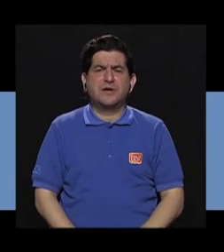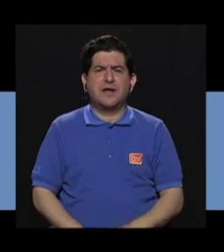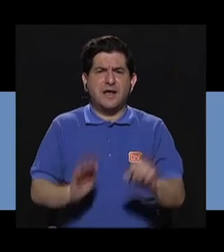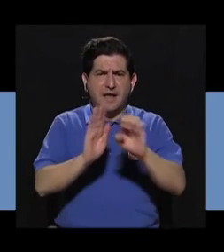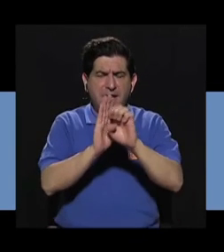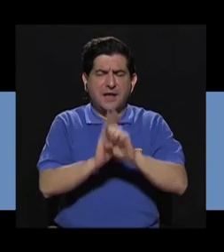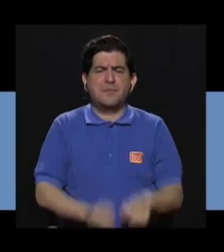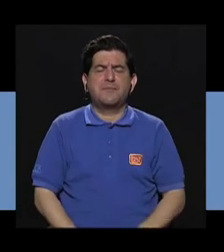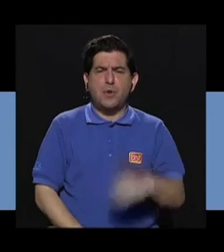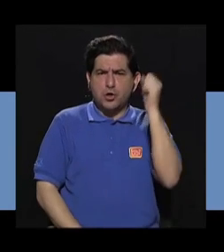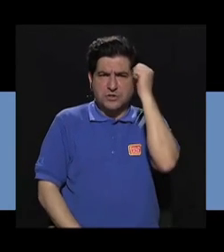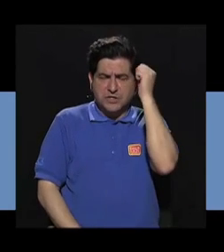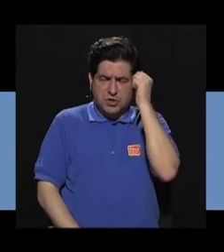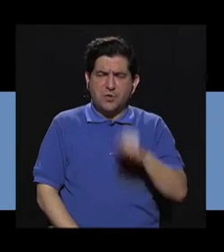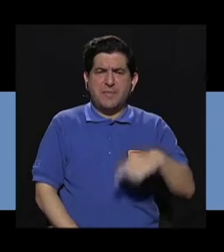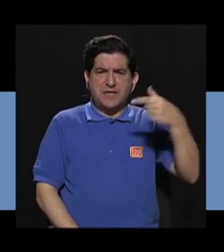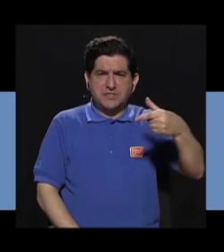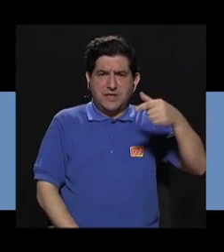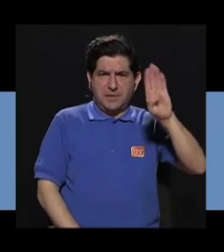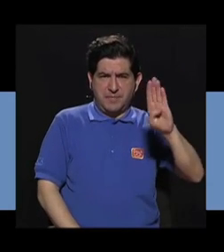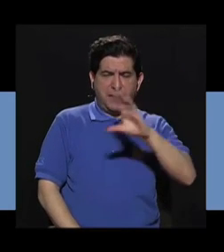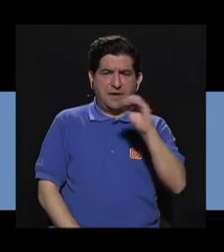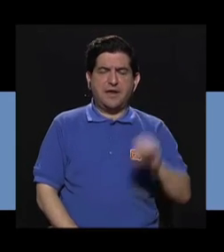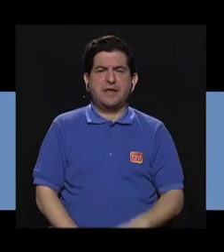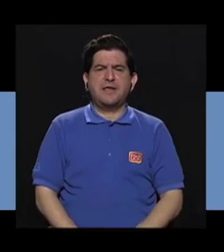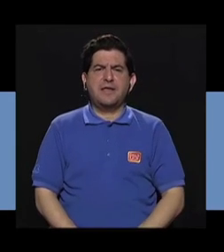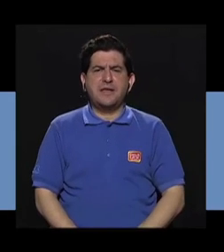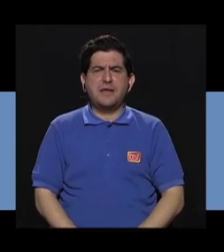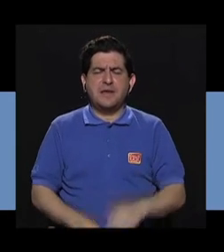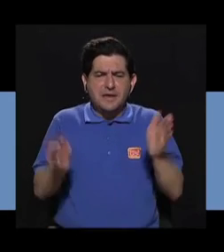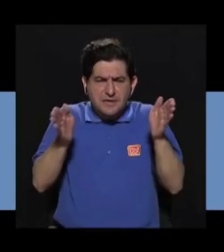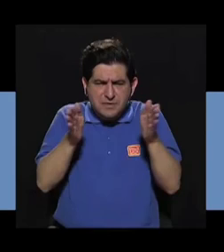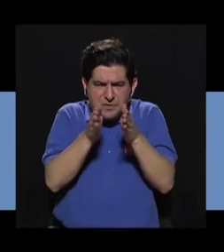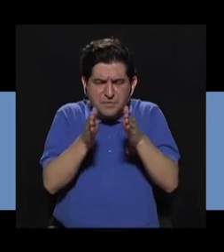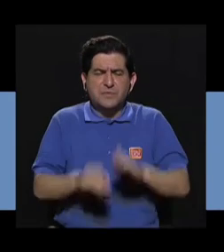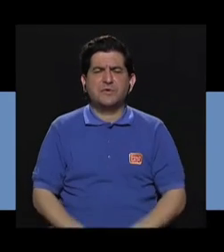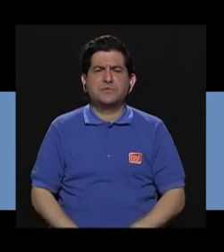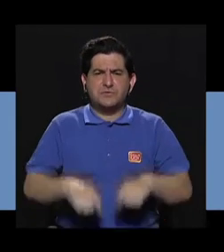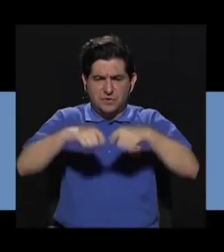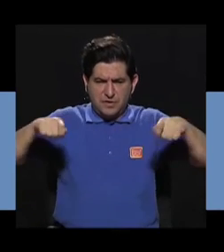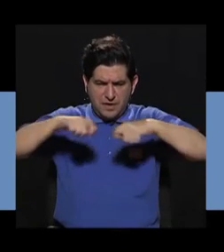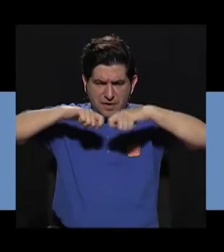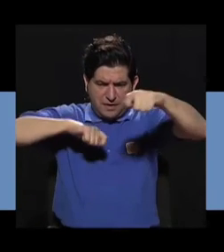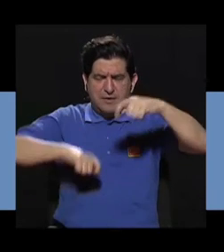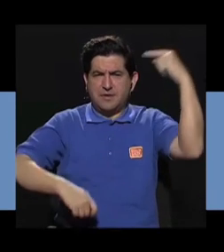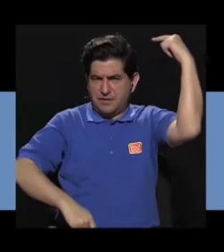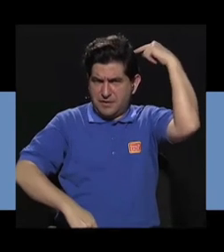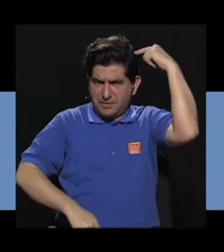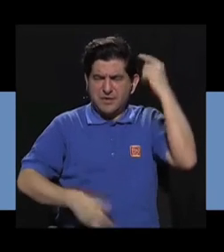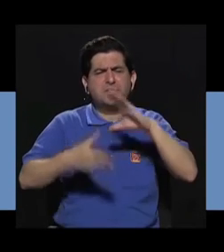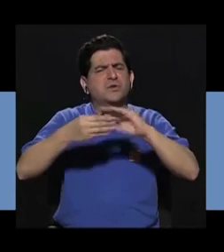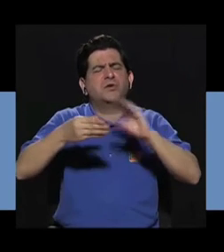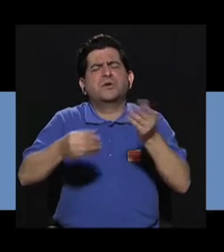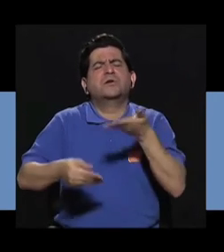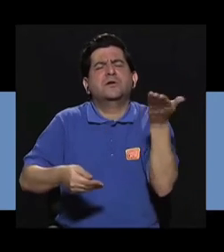-Barré y la microcefalia, que son alteraciones en el tamaño del cerebro. ¿Qué nos puede comentar al respecto?